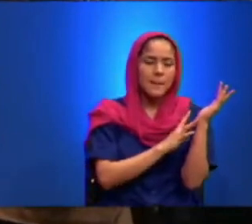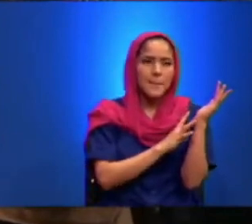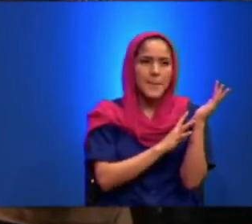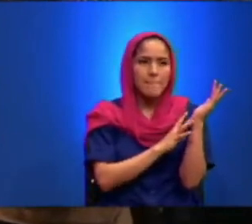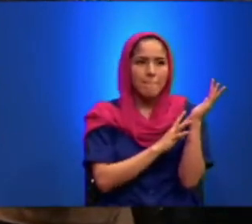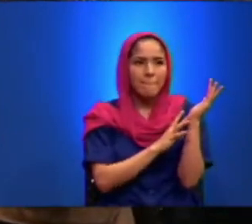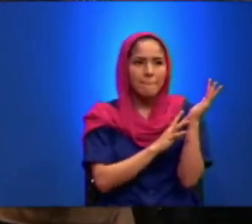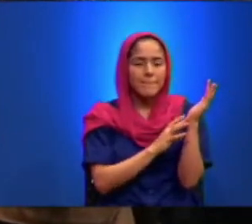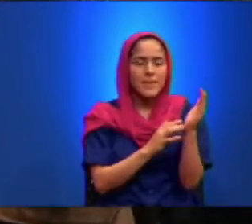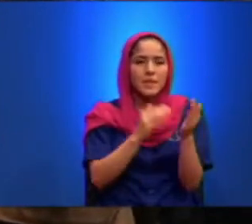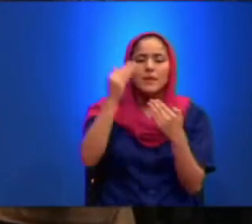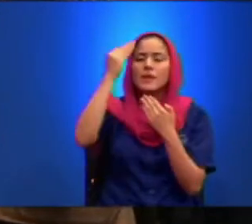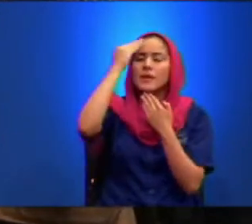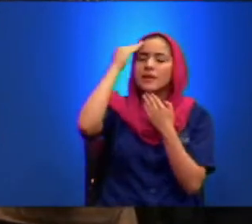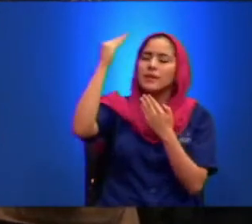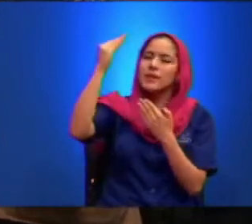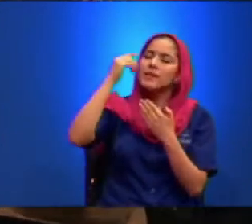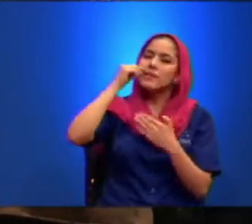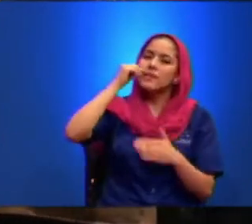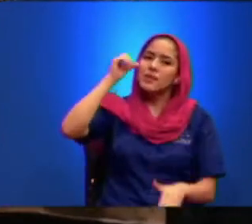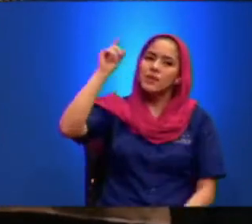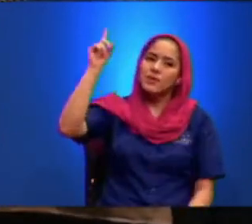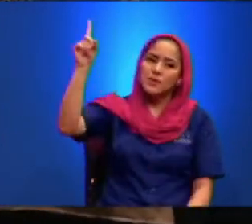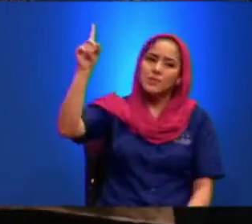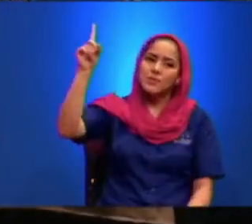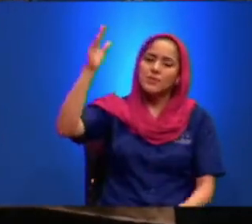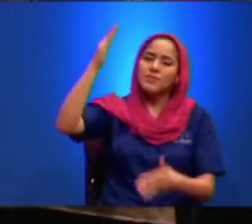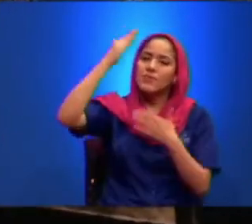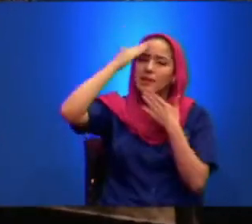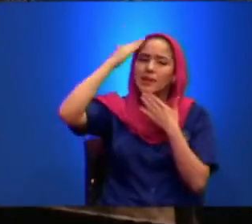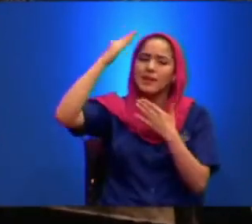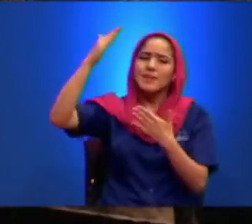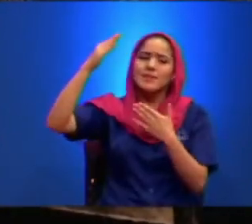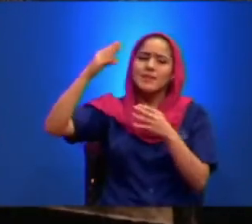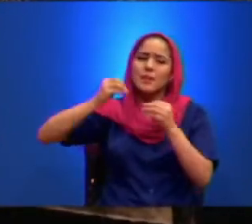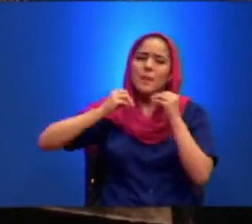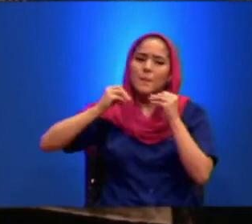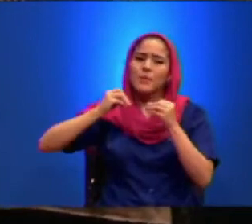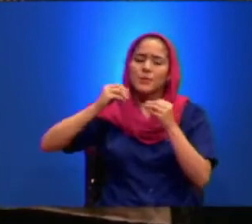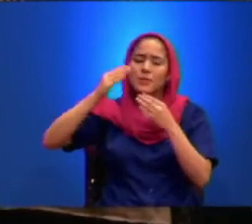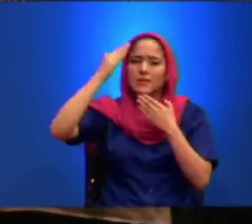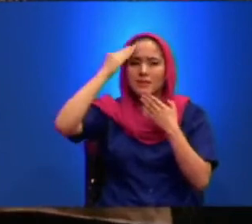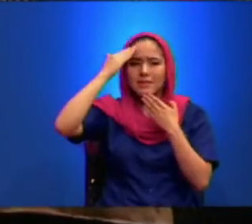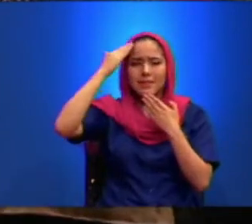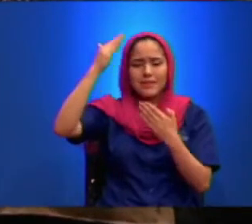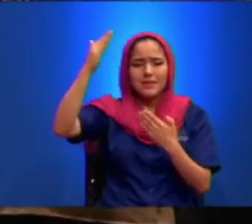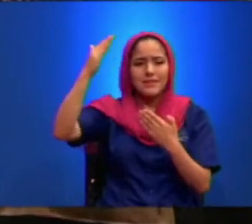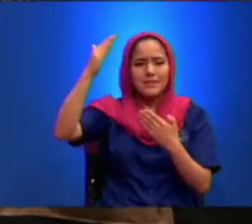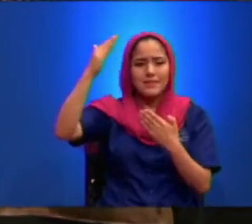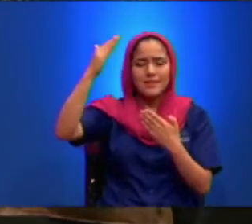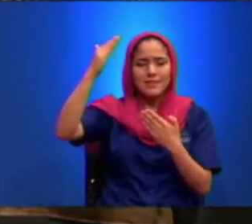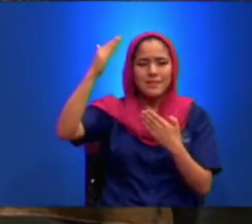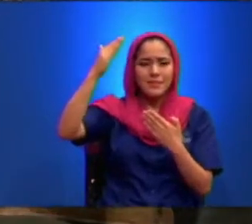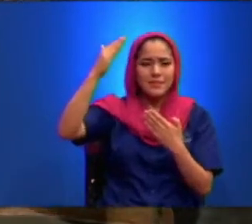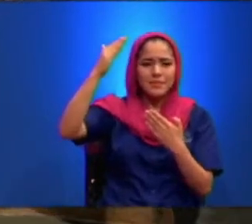Gracias Señor Gracias Muchas Gracias Sí